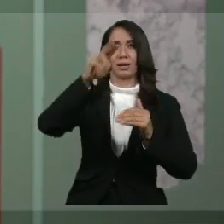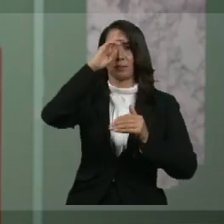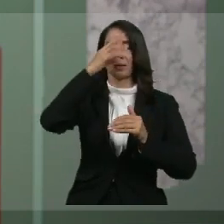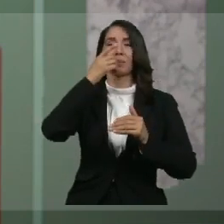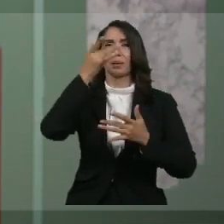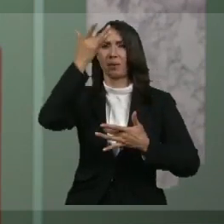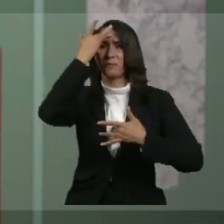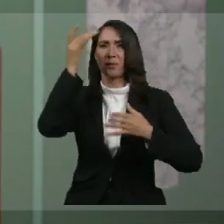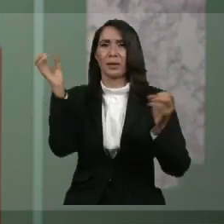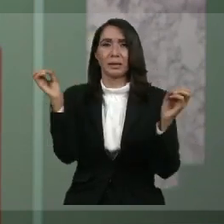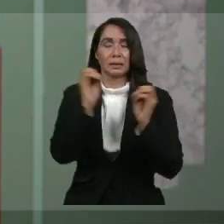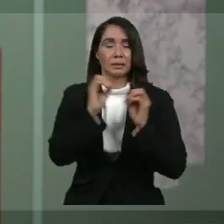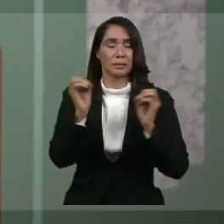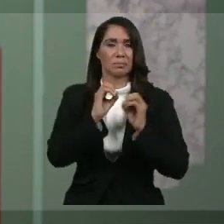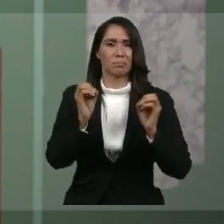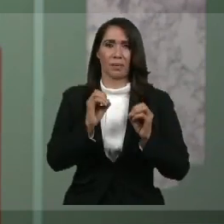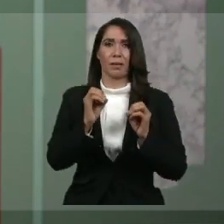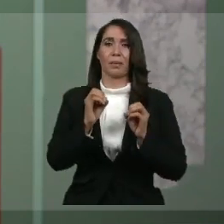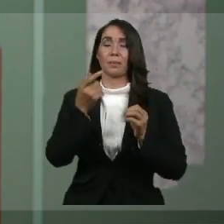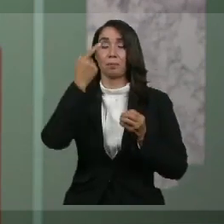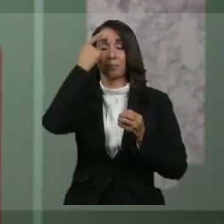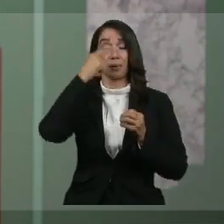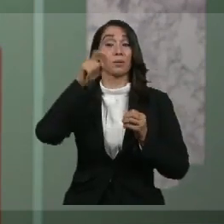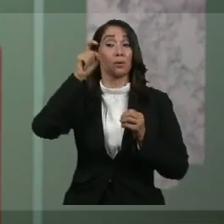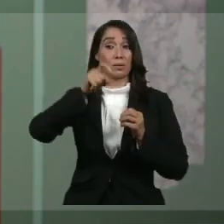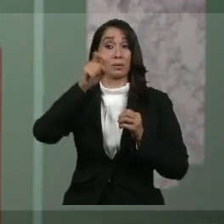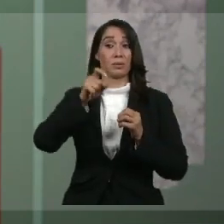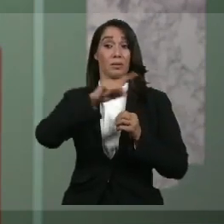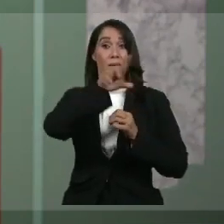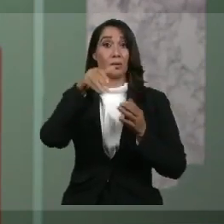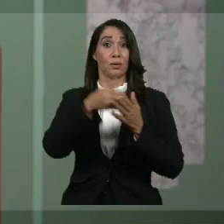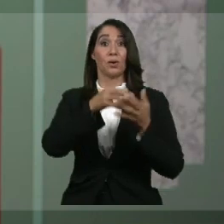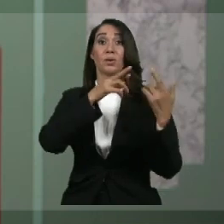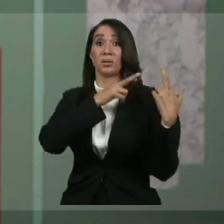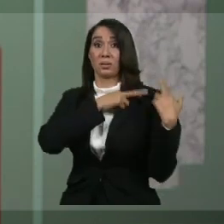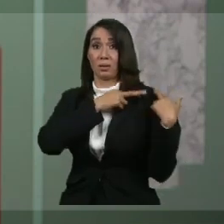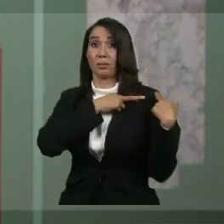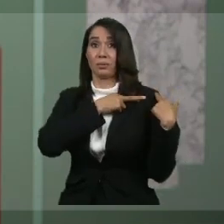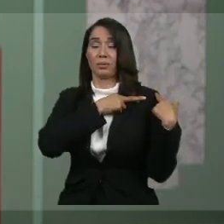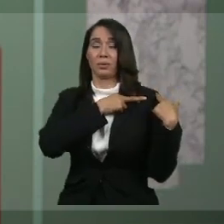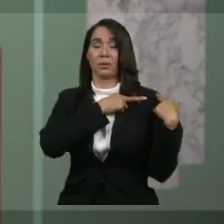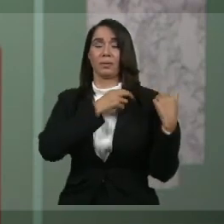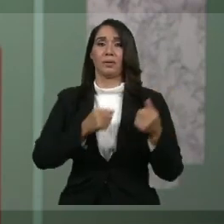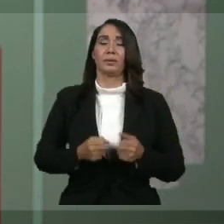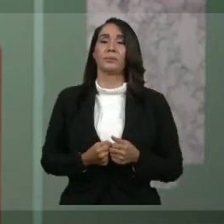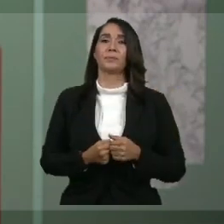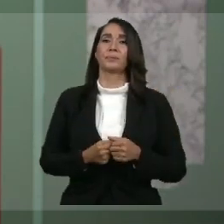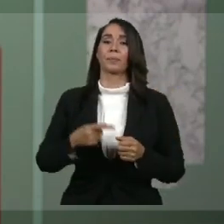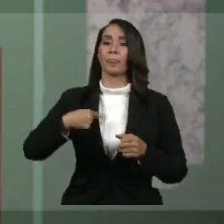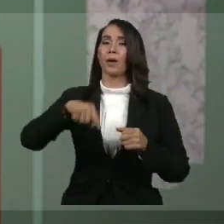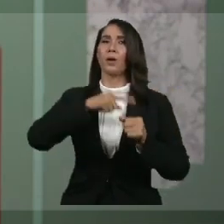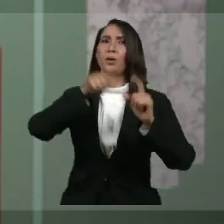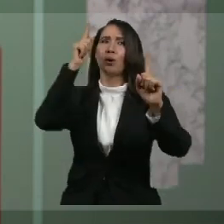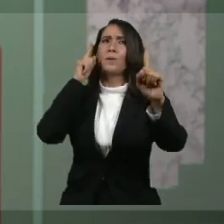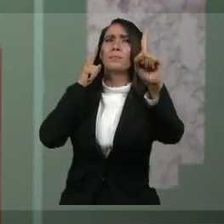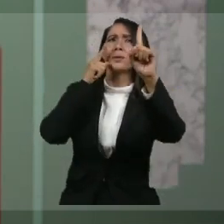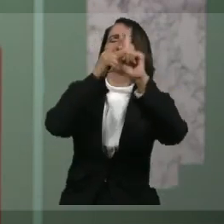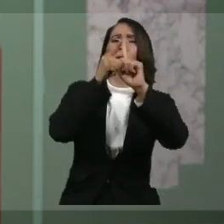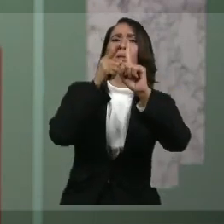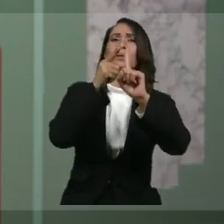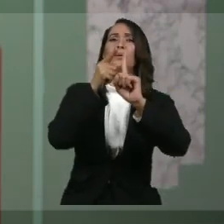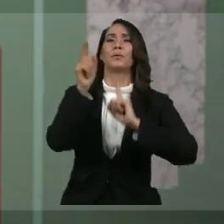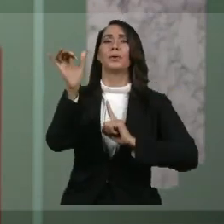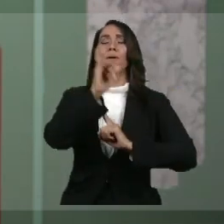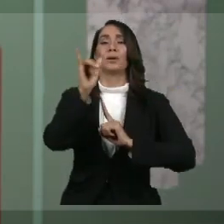más, pero debemos ser responsables y no voy a prometer cosas imposibles. Nuestro objetivo, al igual